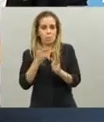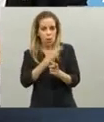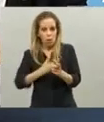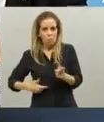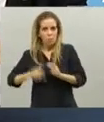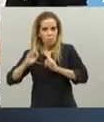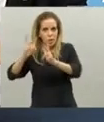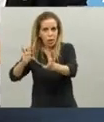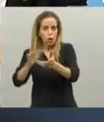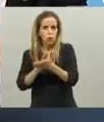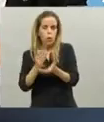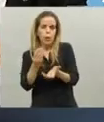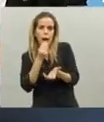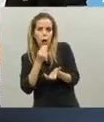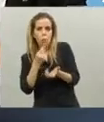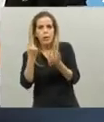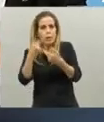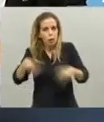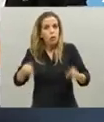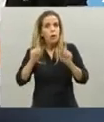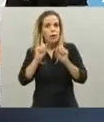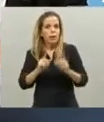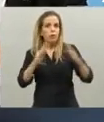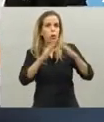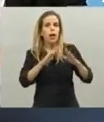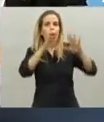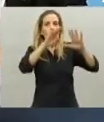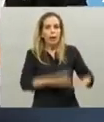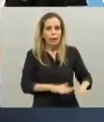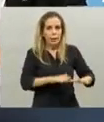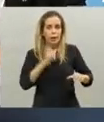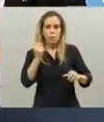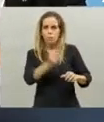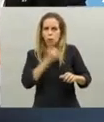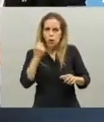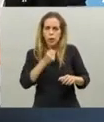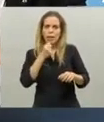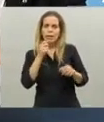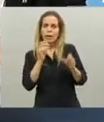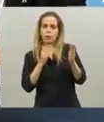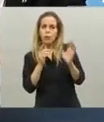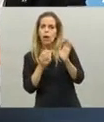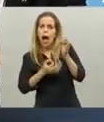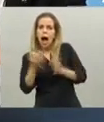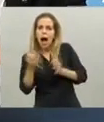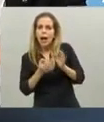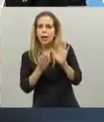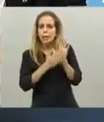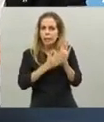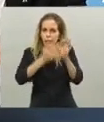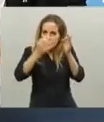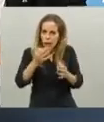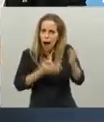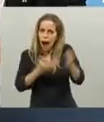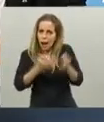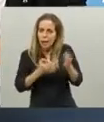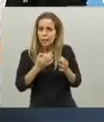alimentario, y también el aislamiento. O sea, el mayor testeo requiere después mayor